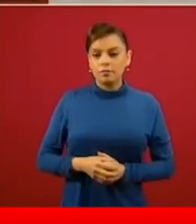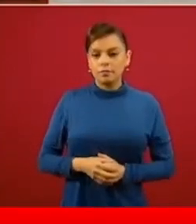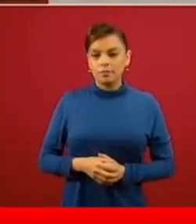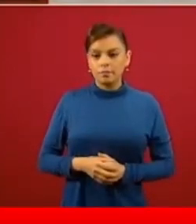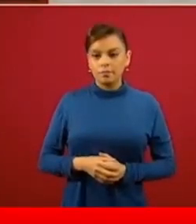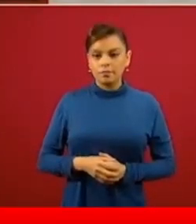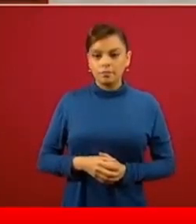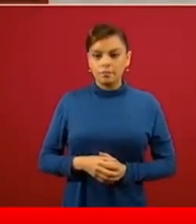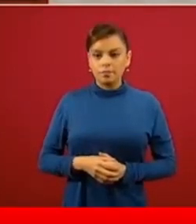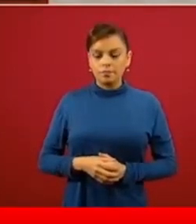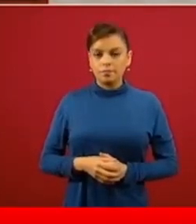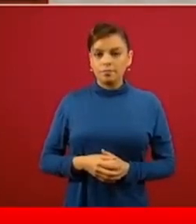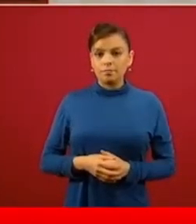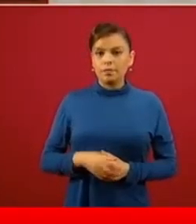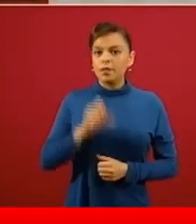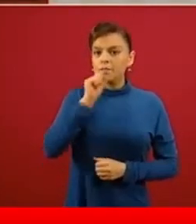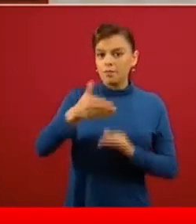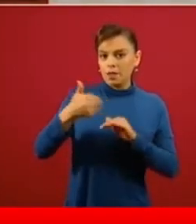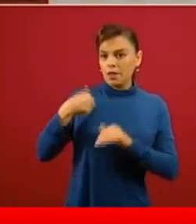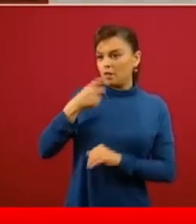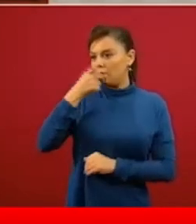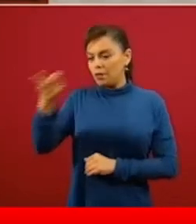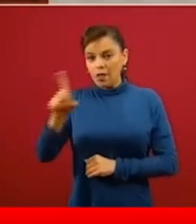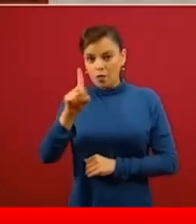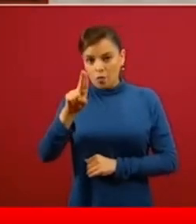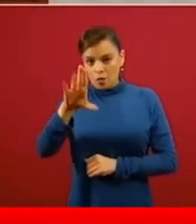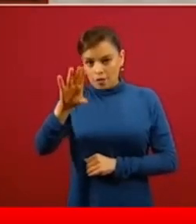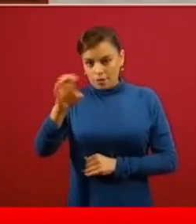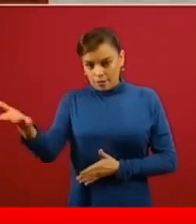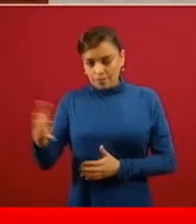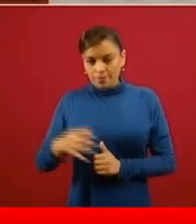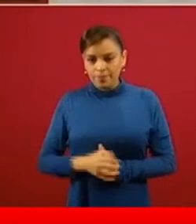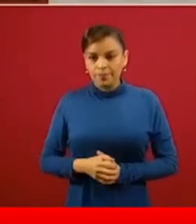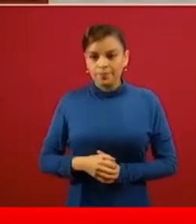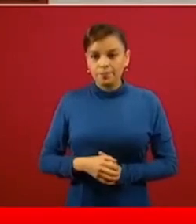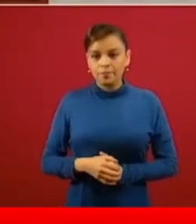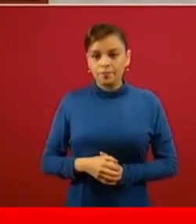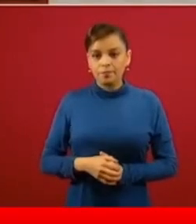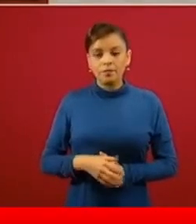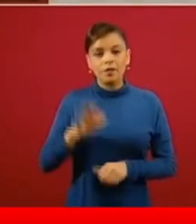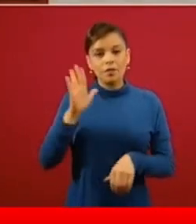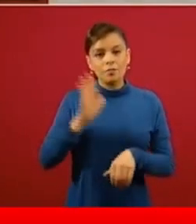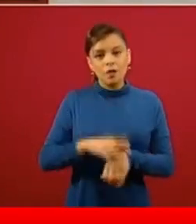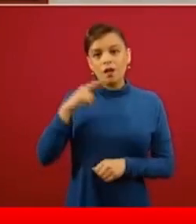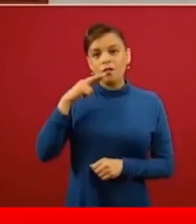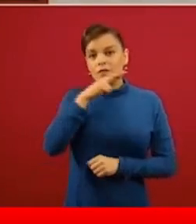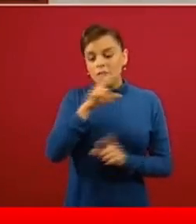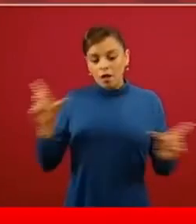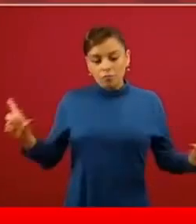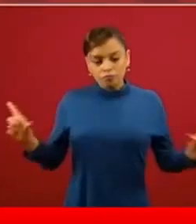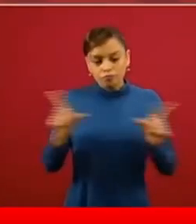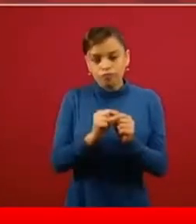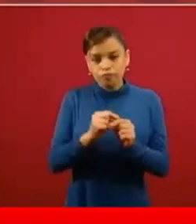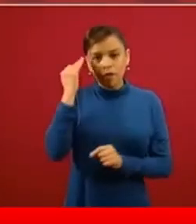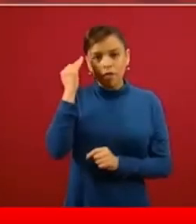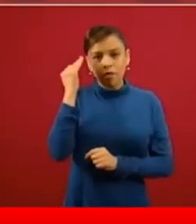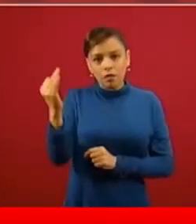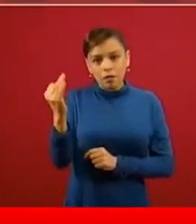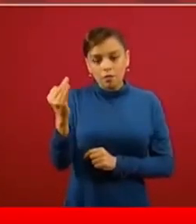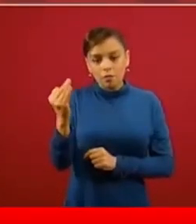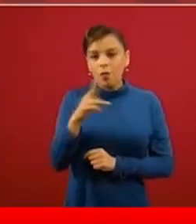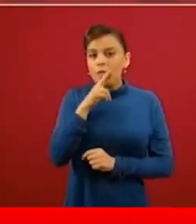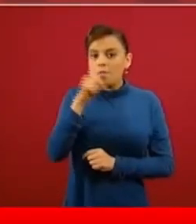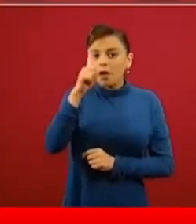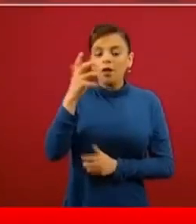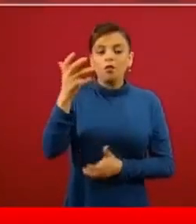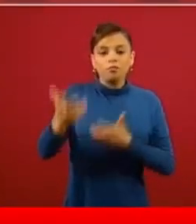le decía Dulce Soto, se abrevien los tiempos del proceso final, que puede ser cremación o